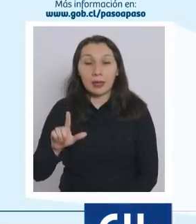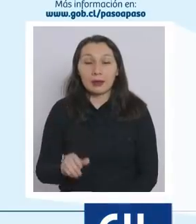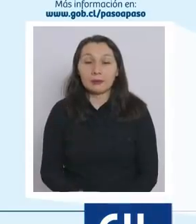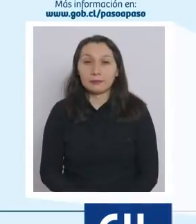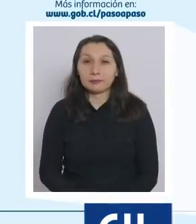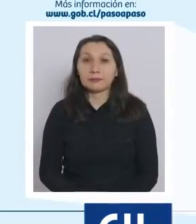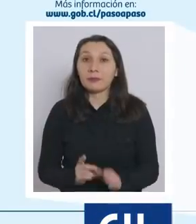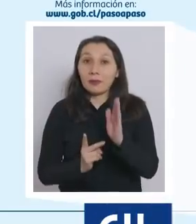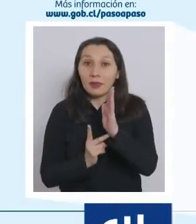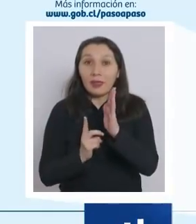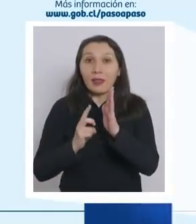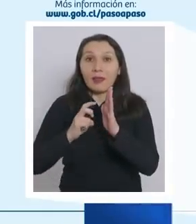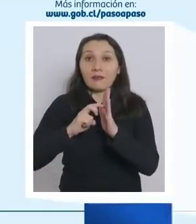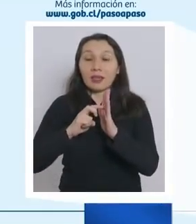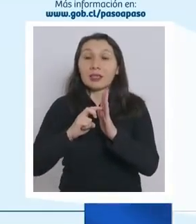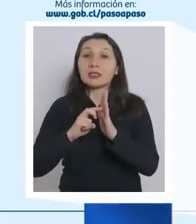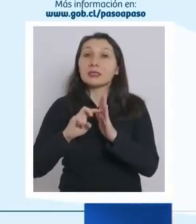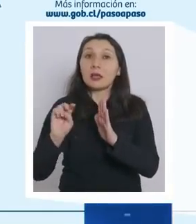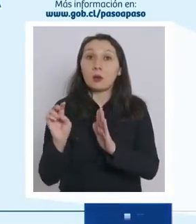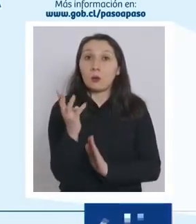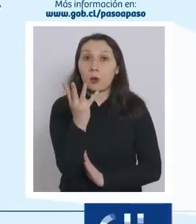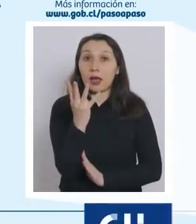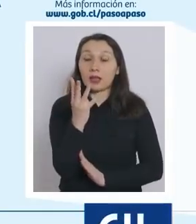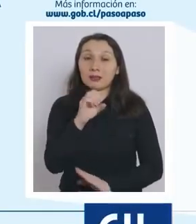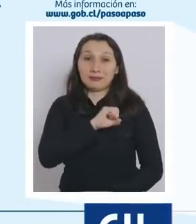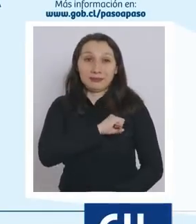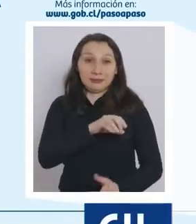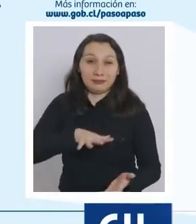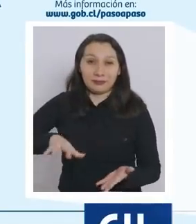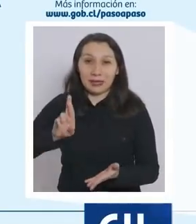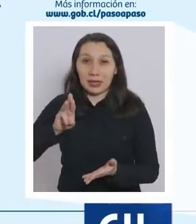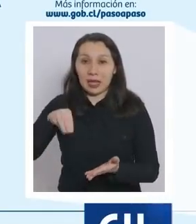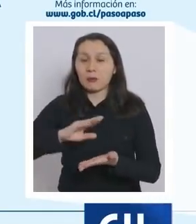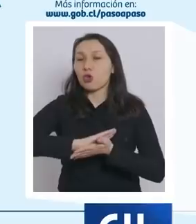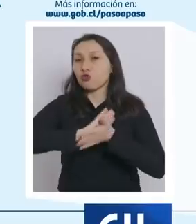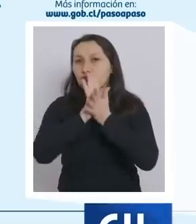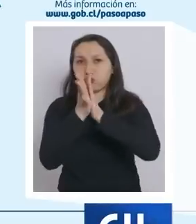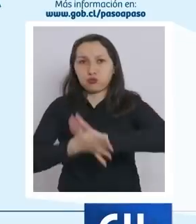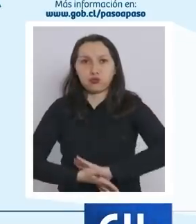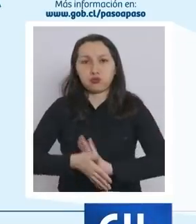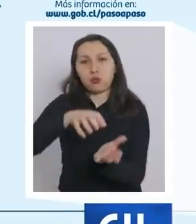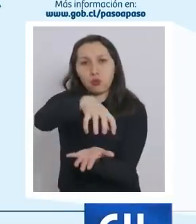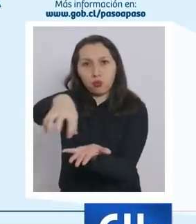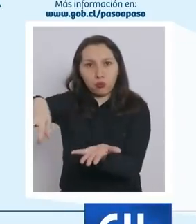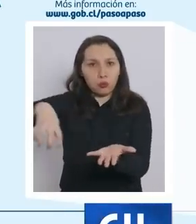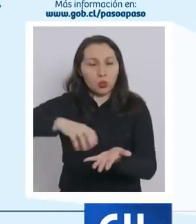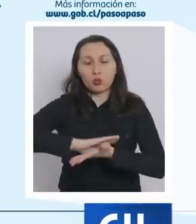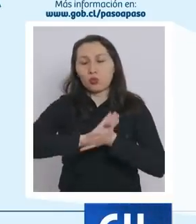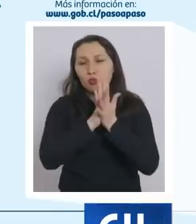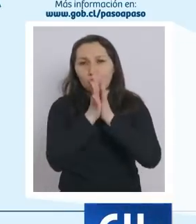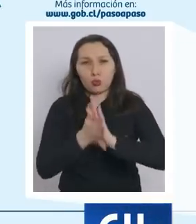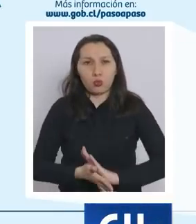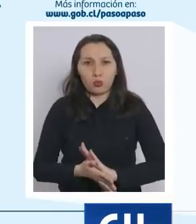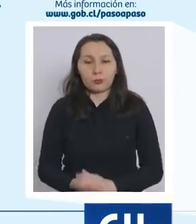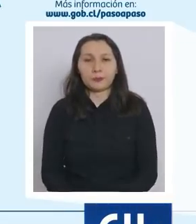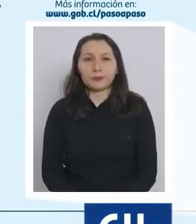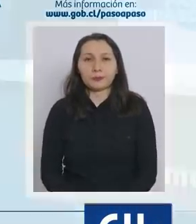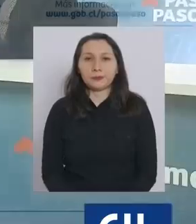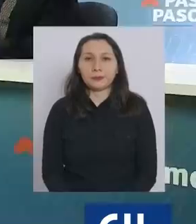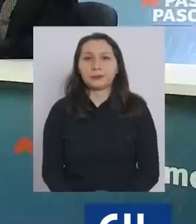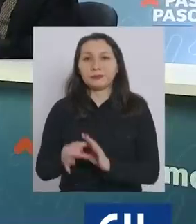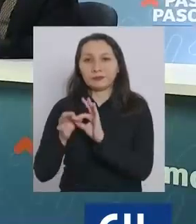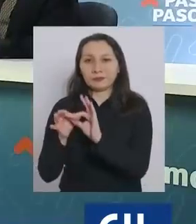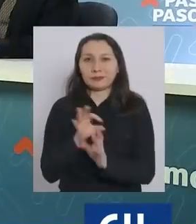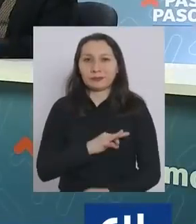Avanzan a apertura inicial en la región metropolitana todas las comunas de la región. Muchas gracias, ministro.